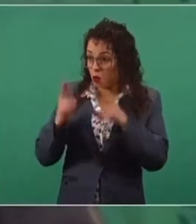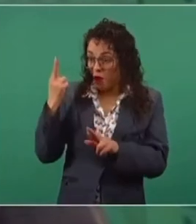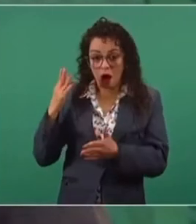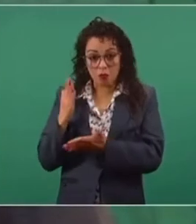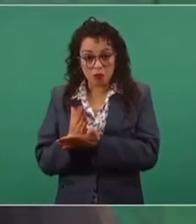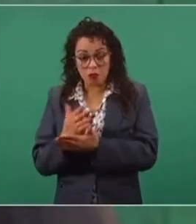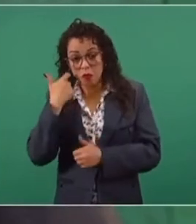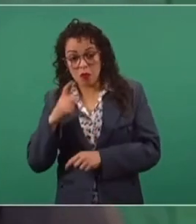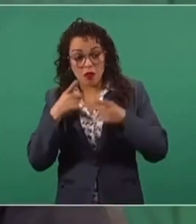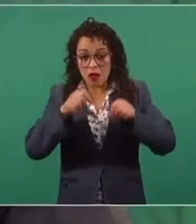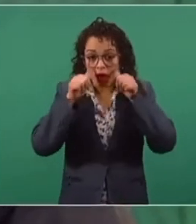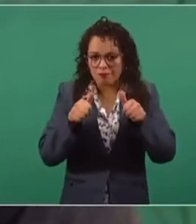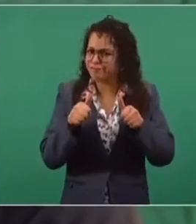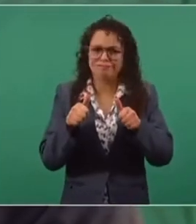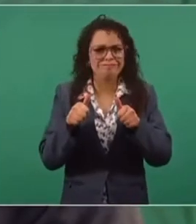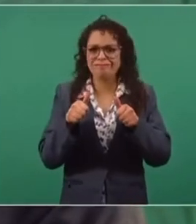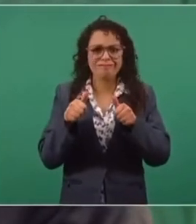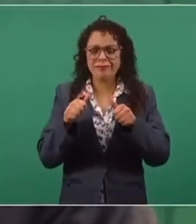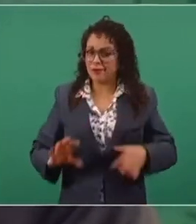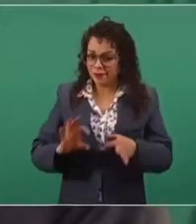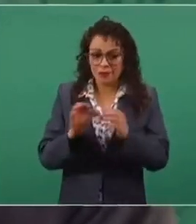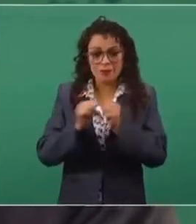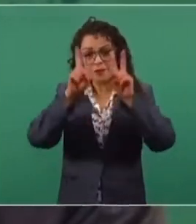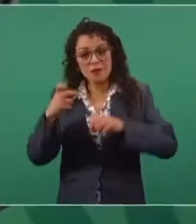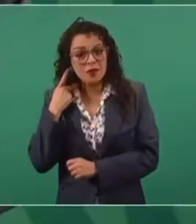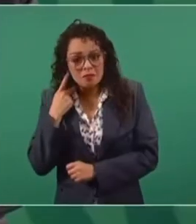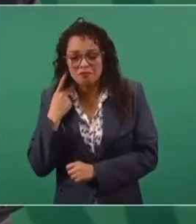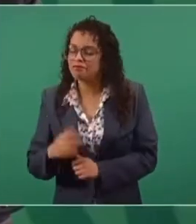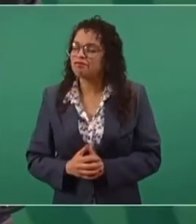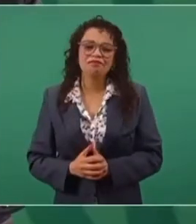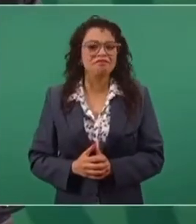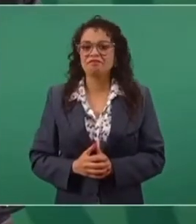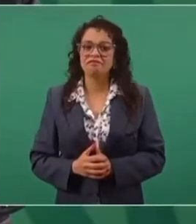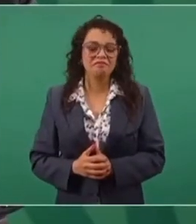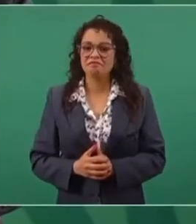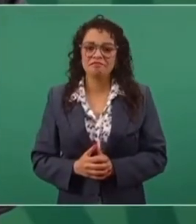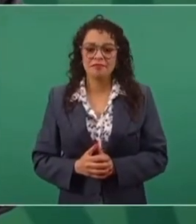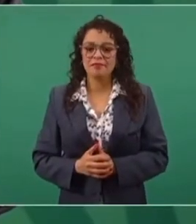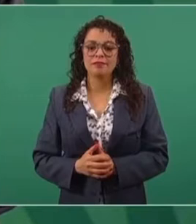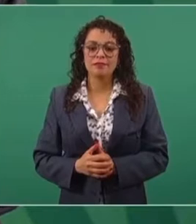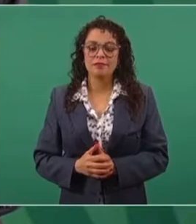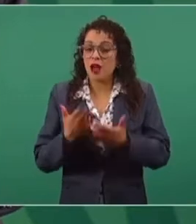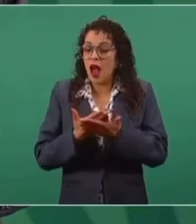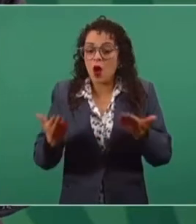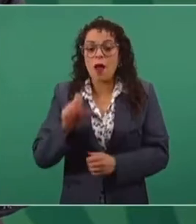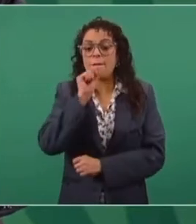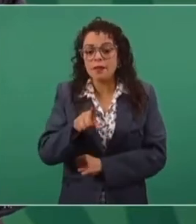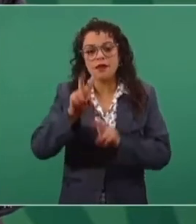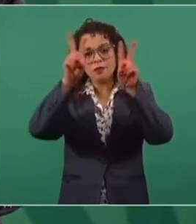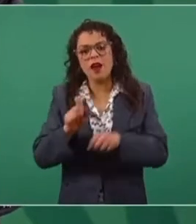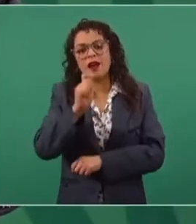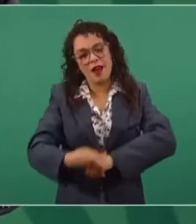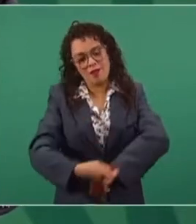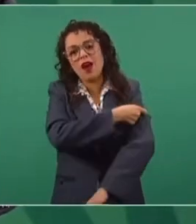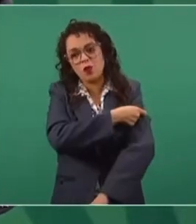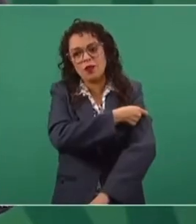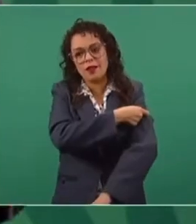la atención a la pandemia. Lo mismo ahora con la vacunación,